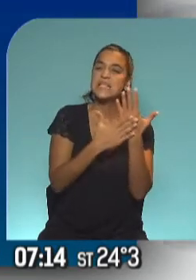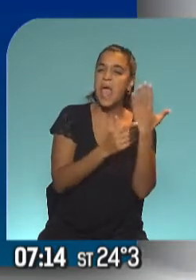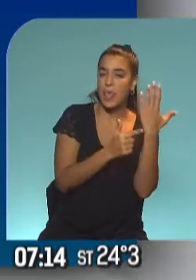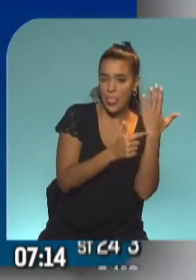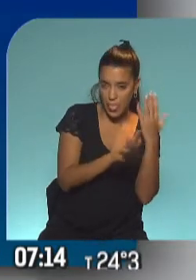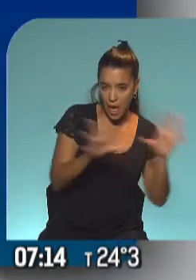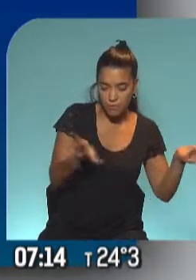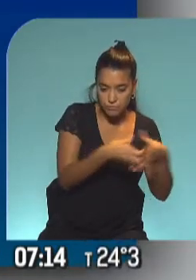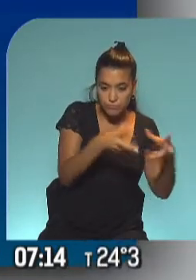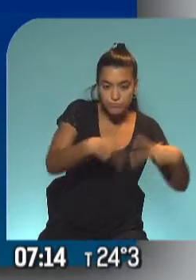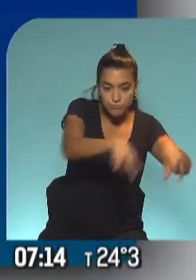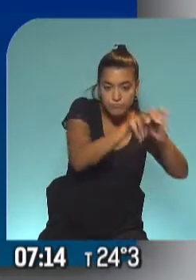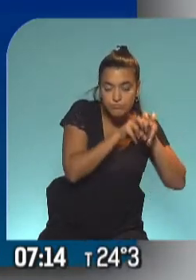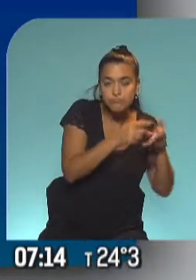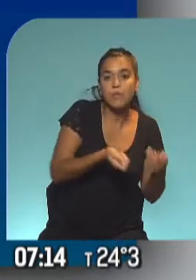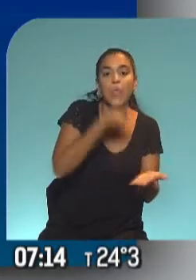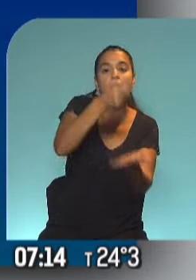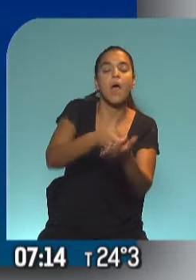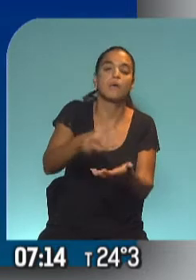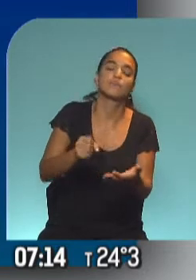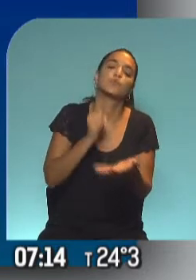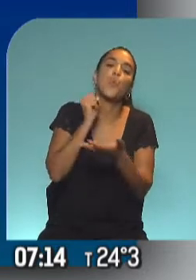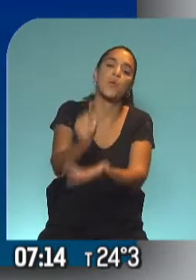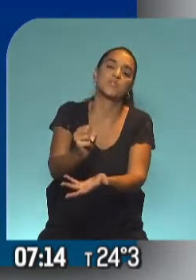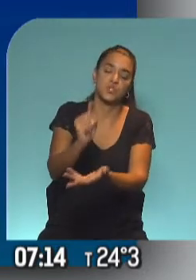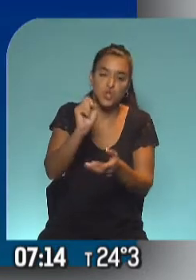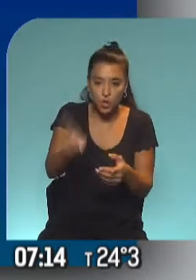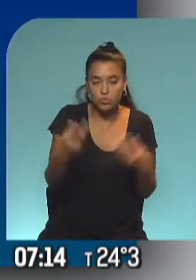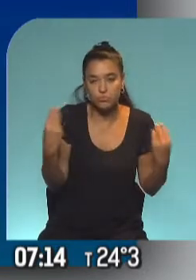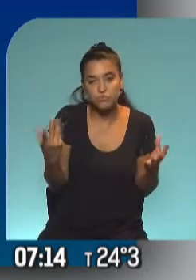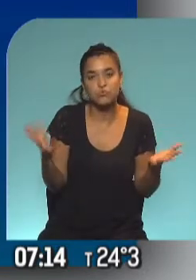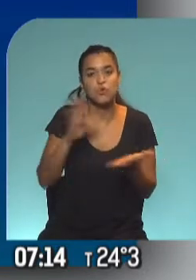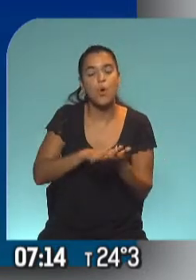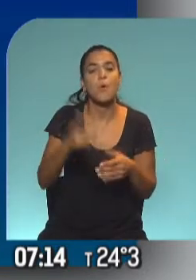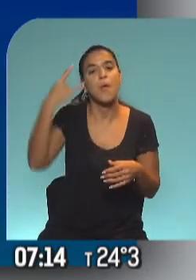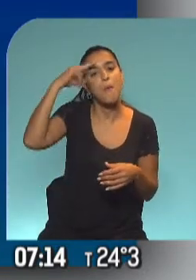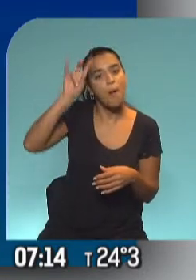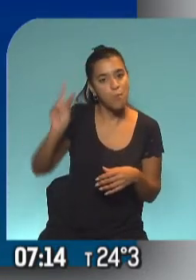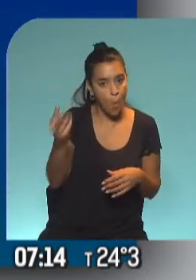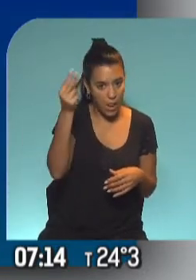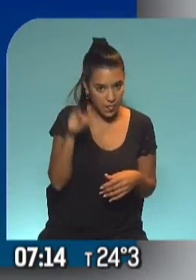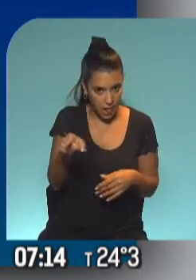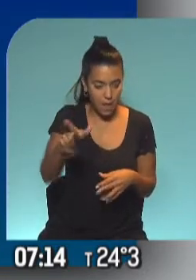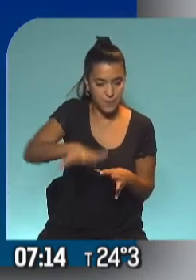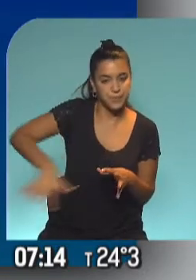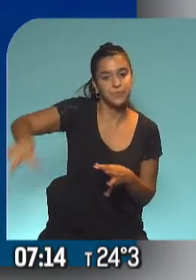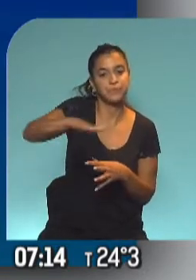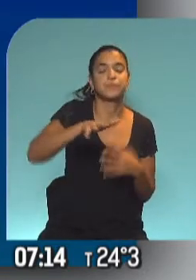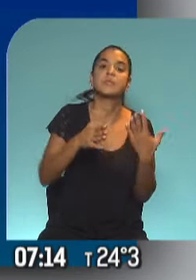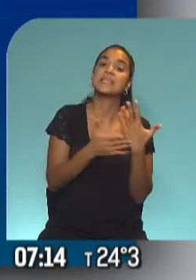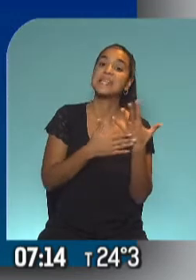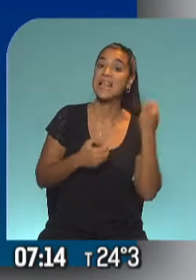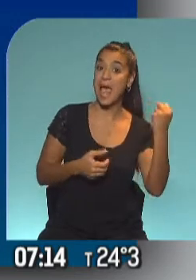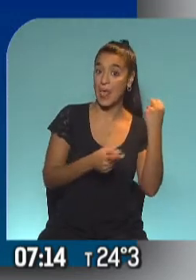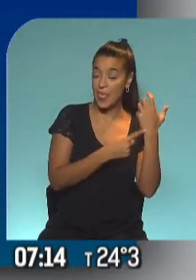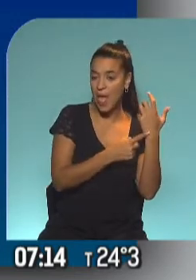de la recaudación iría a subvencionar, por ejemplo, todo lo que tiene que ver con vaca muerta. Y, bueno, desde la izquierda resaltan que